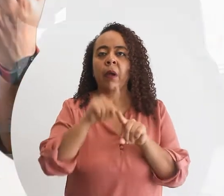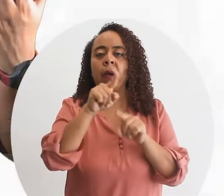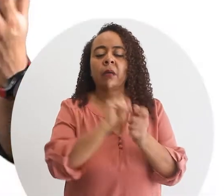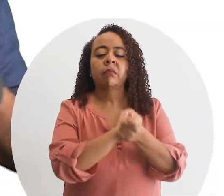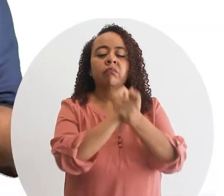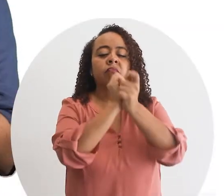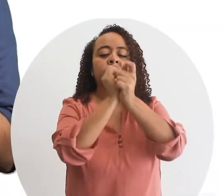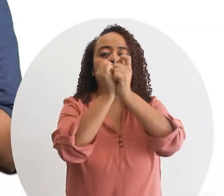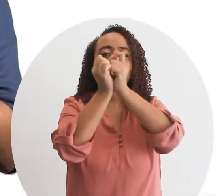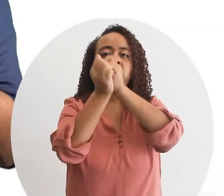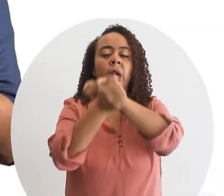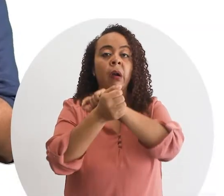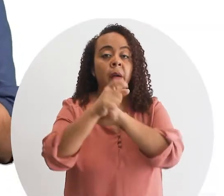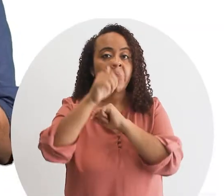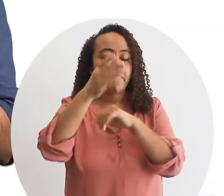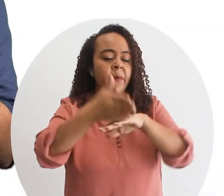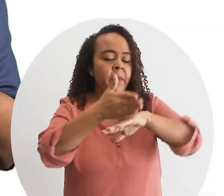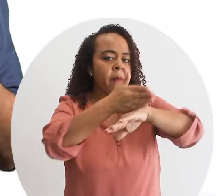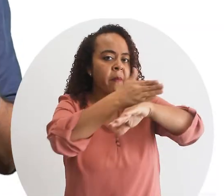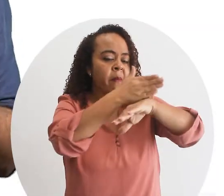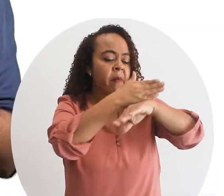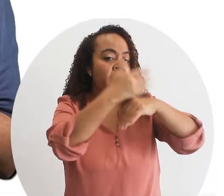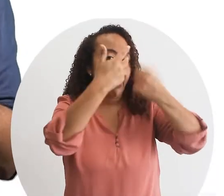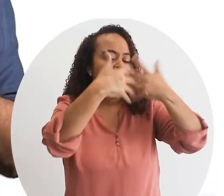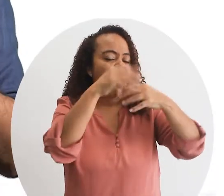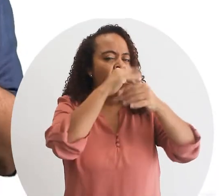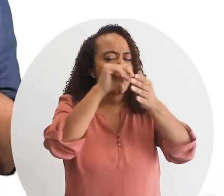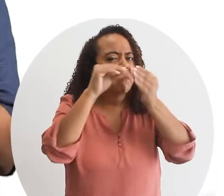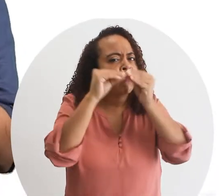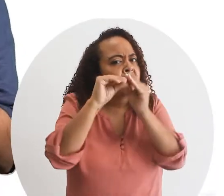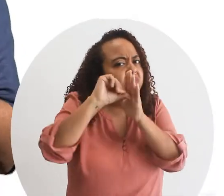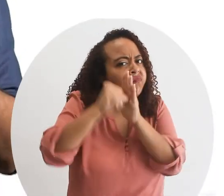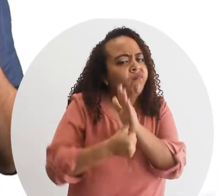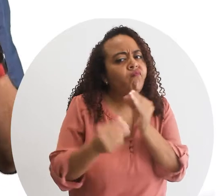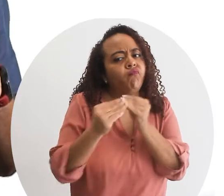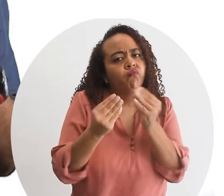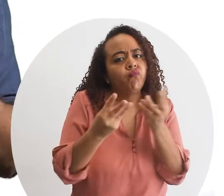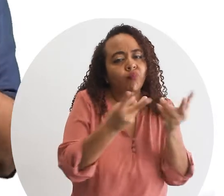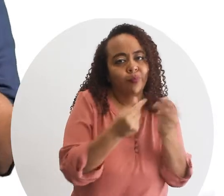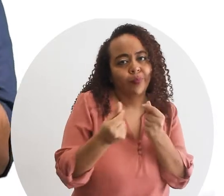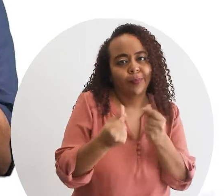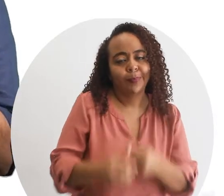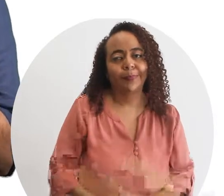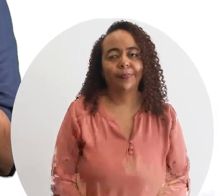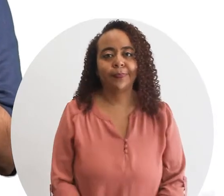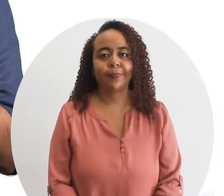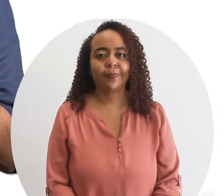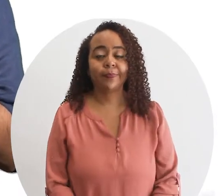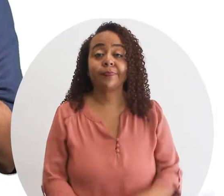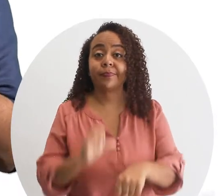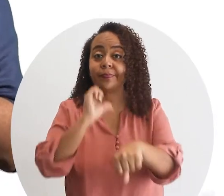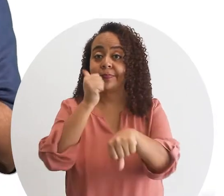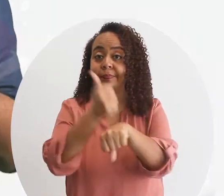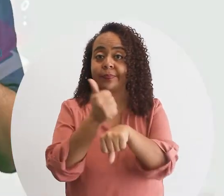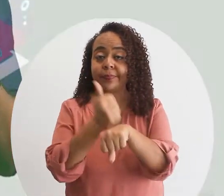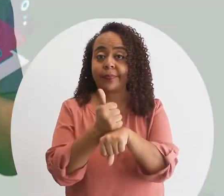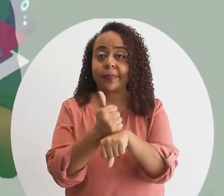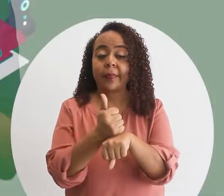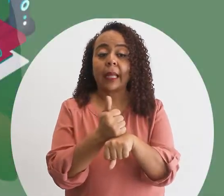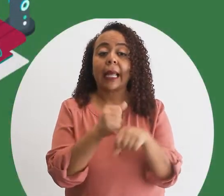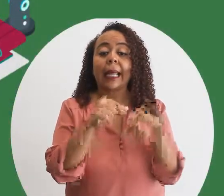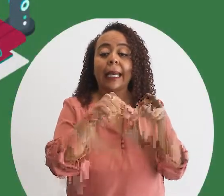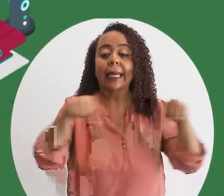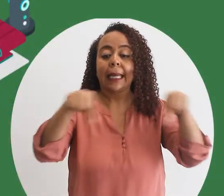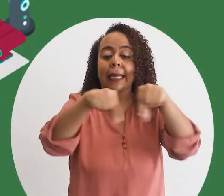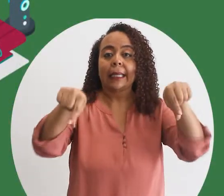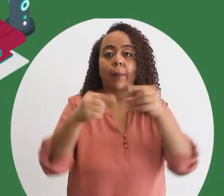eso cambió con el tiempo se mejoró la organización de las empresas y se puso énfasis en ser más productivos y productivas se crearon las líneas de